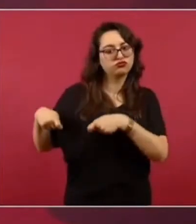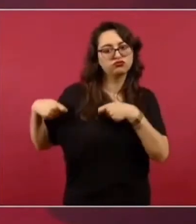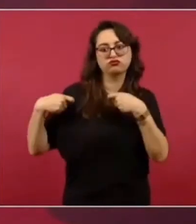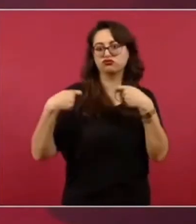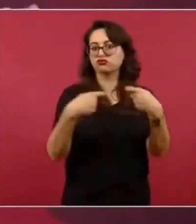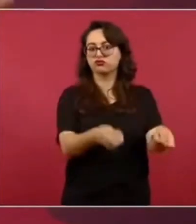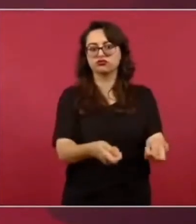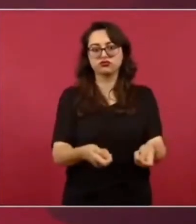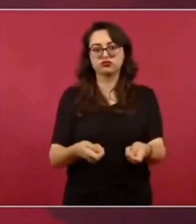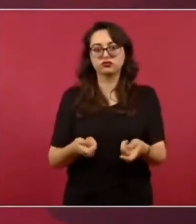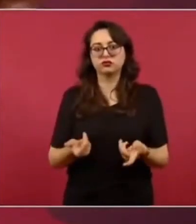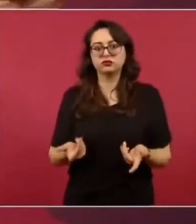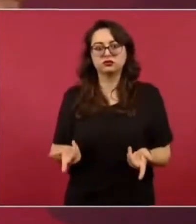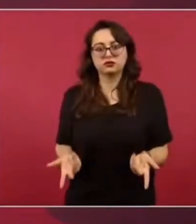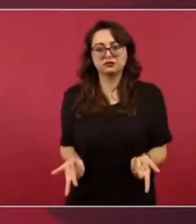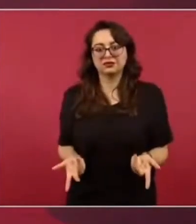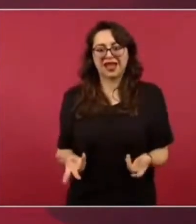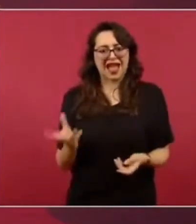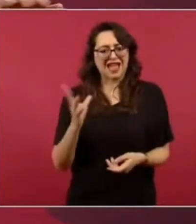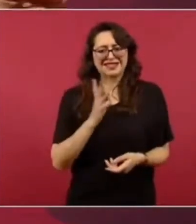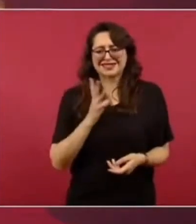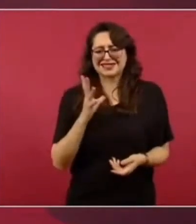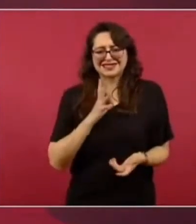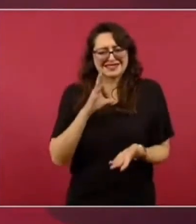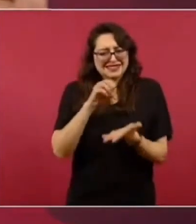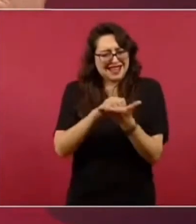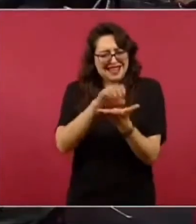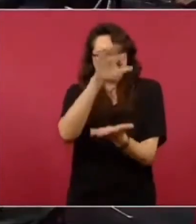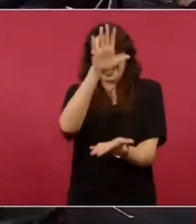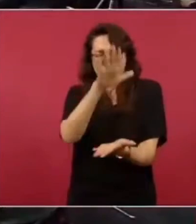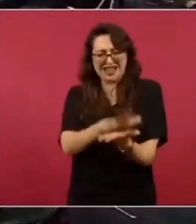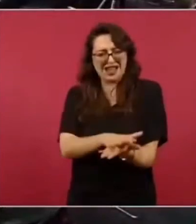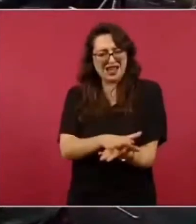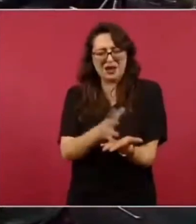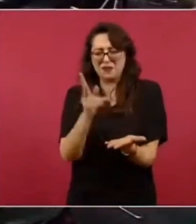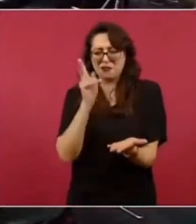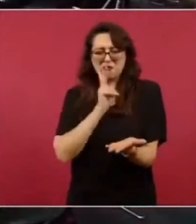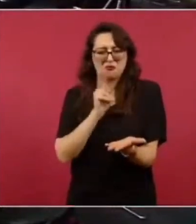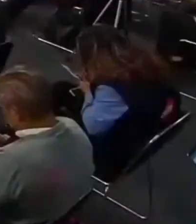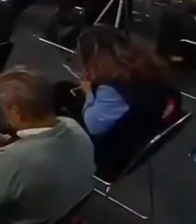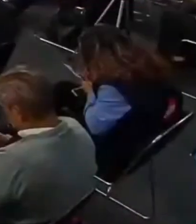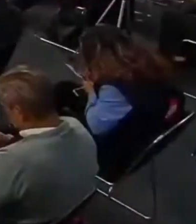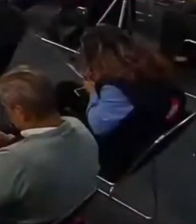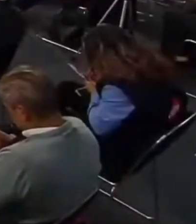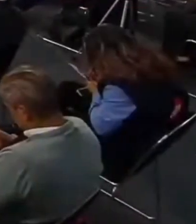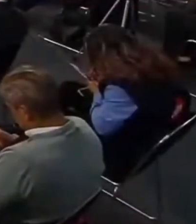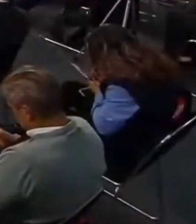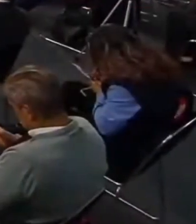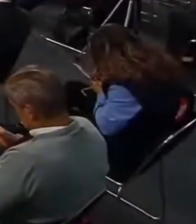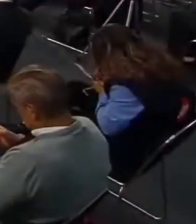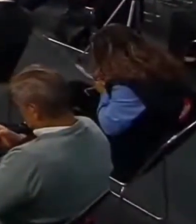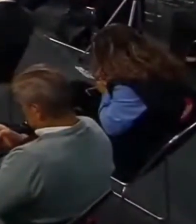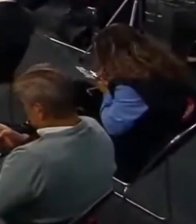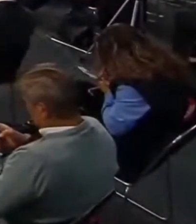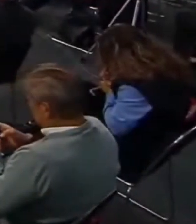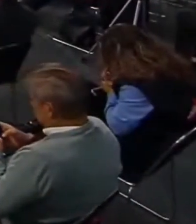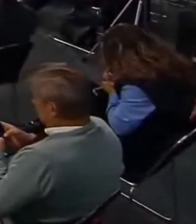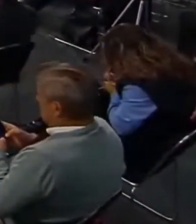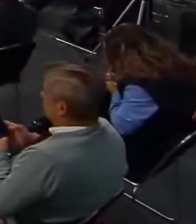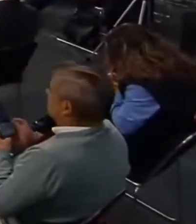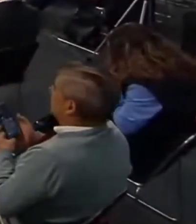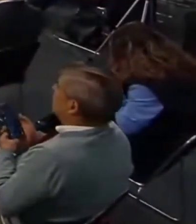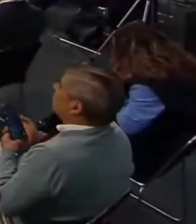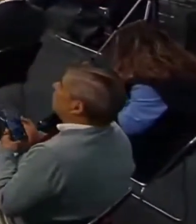y está más que demostrado y claro. Fíjense, cuando